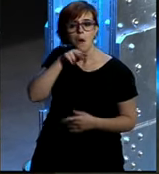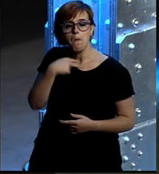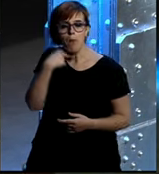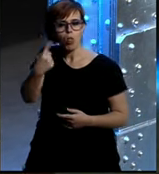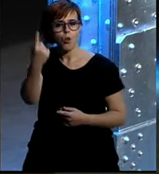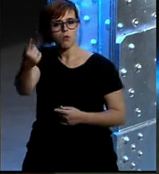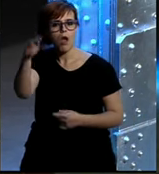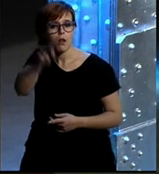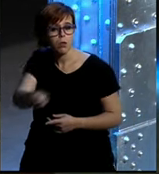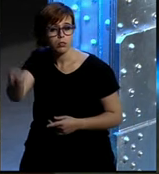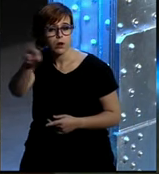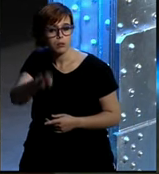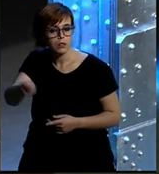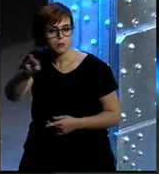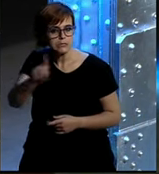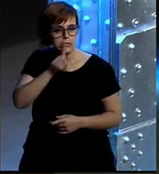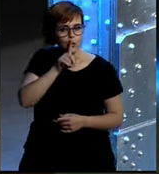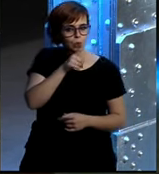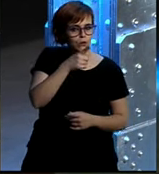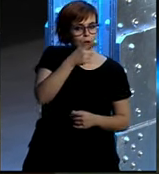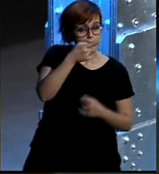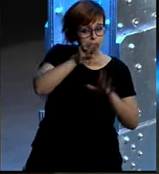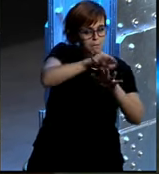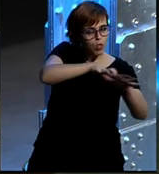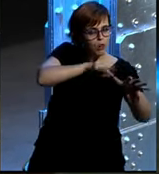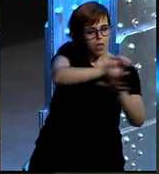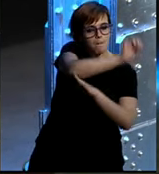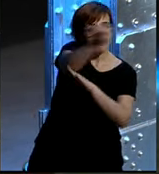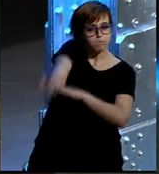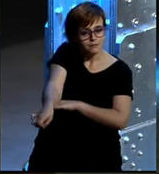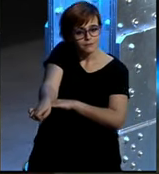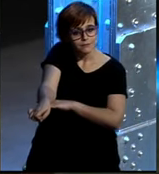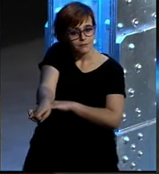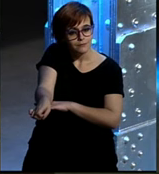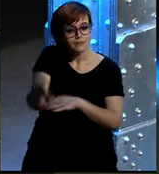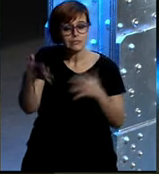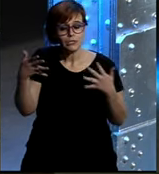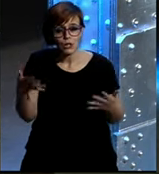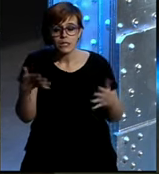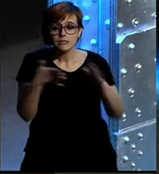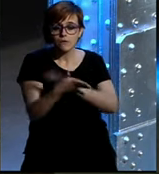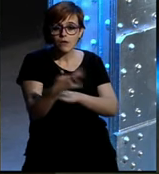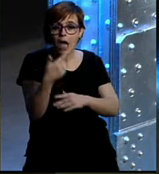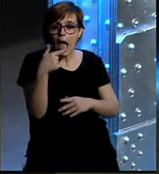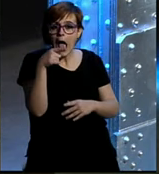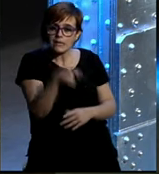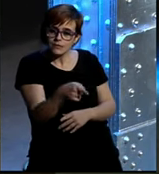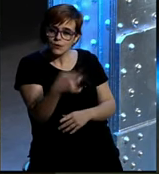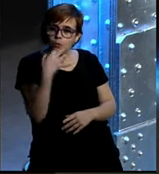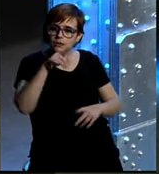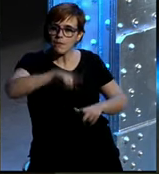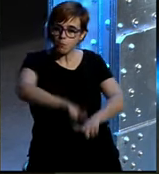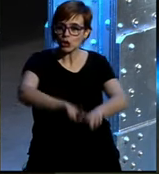ahora bien el correlato siguiente es el siguiente y las menos no es que mueran sino que pueden tener también su